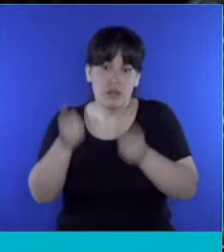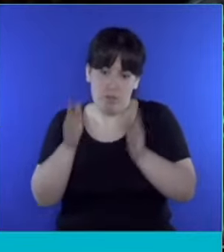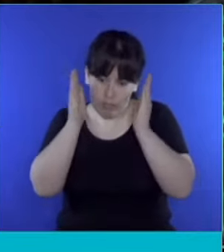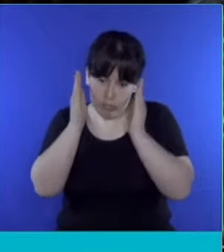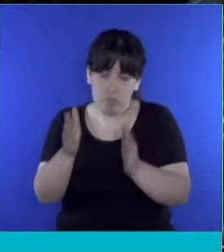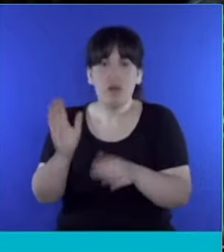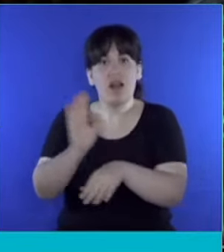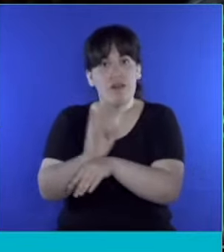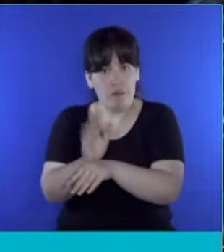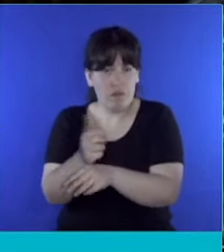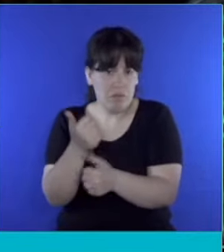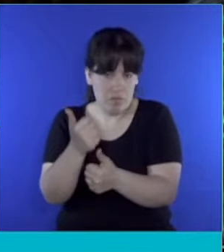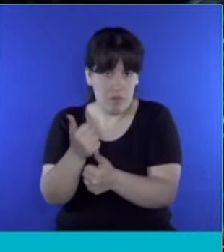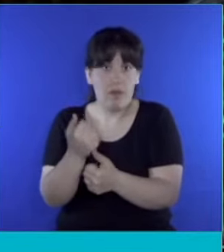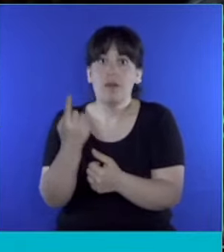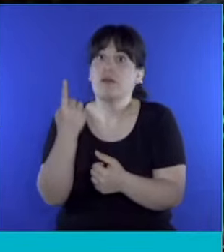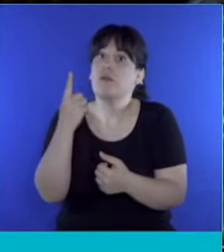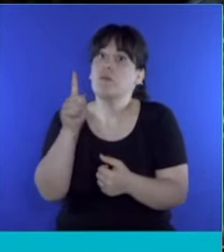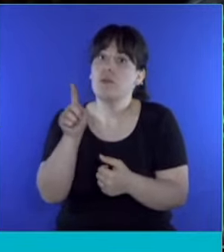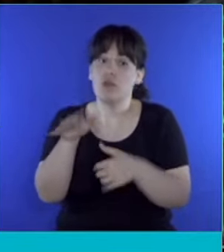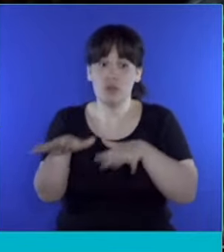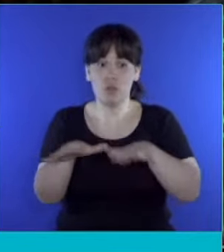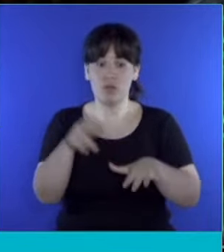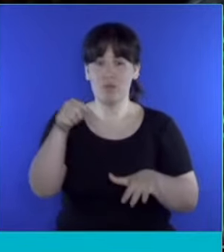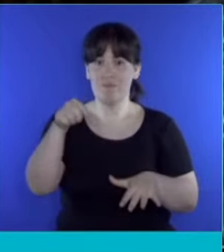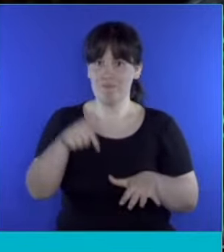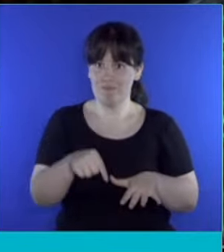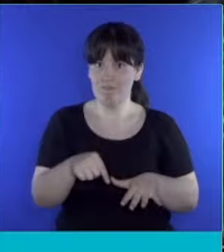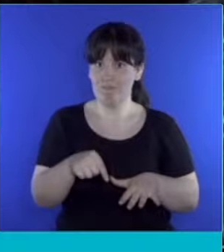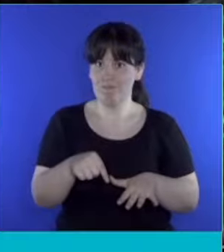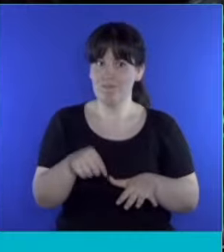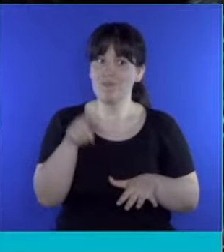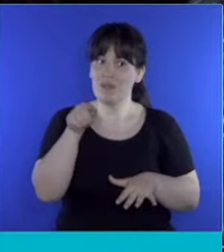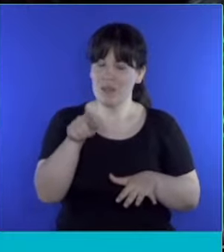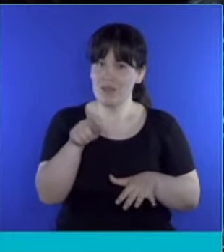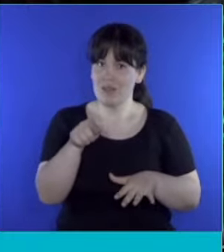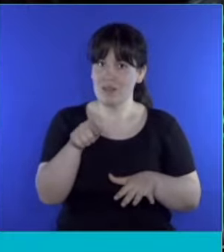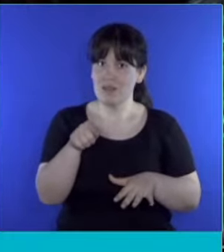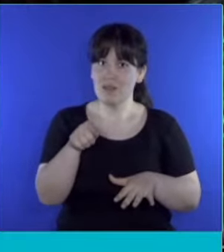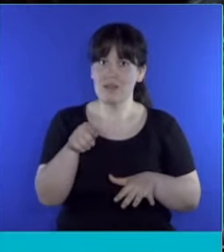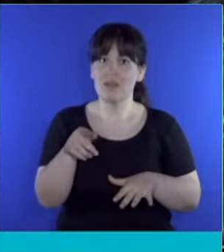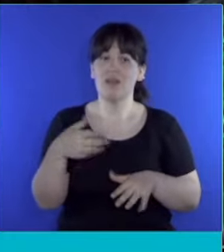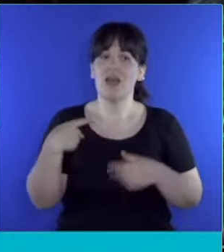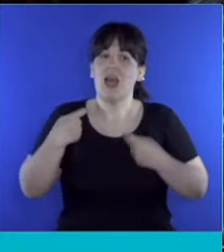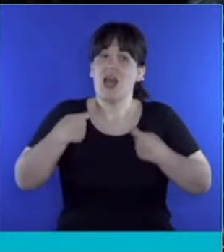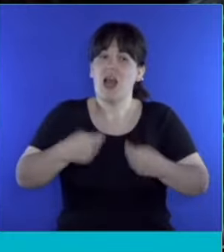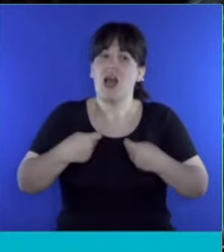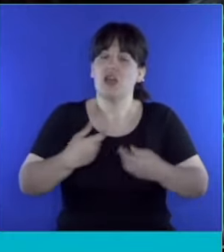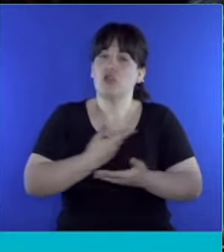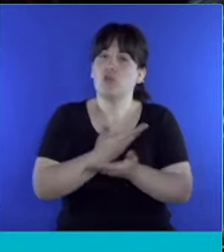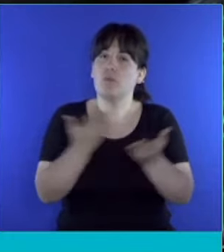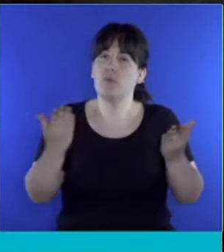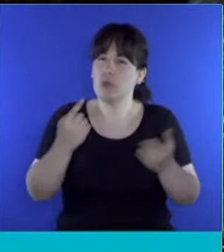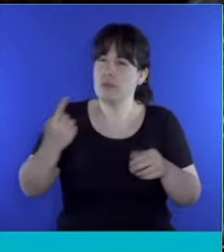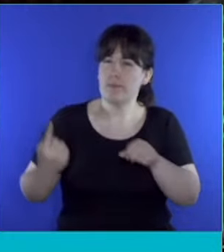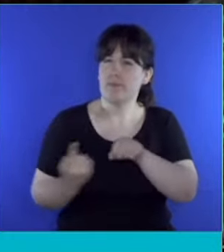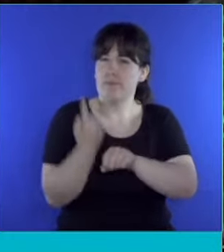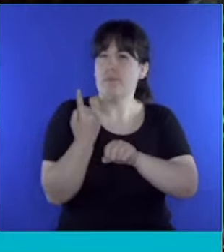del cine? El tema es si en las circunstancias actuales es ese un gasto público prioritario.